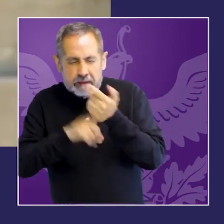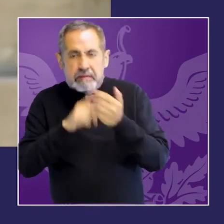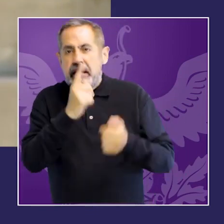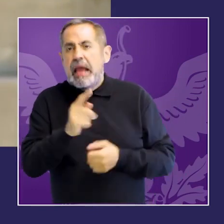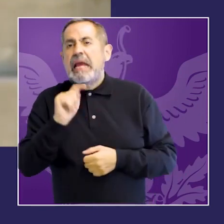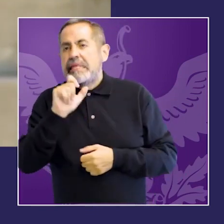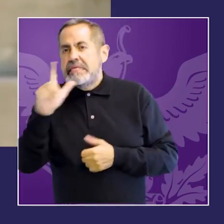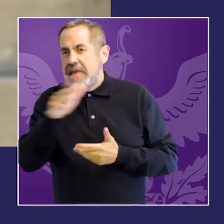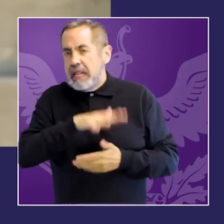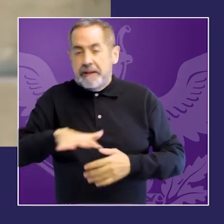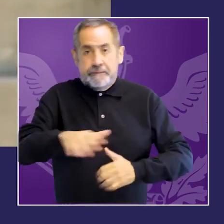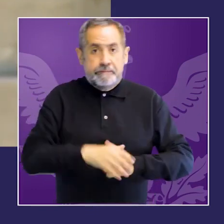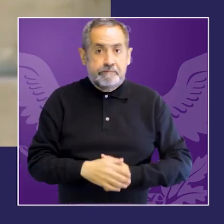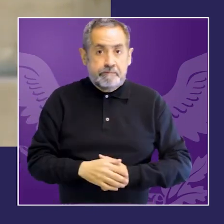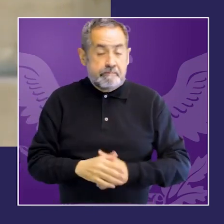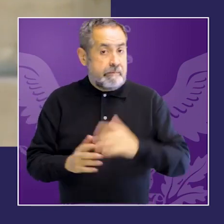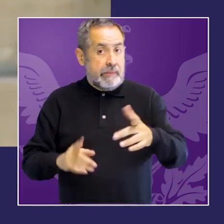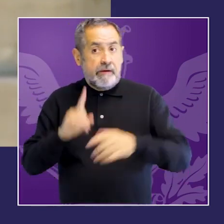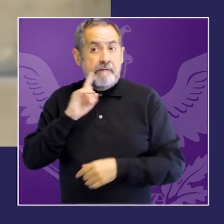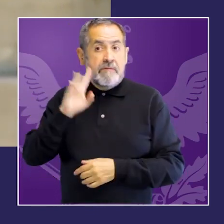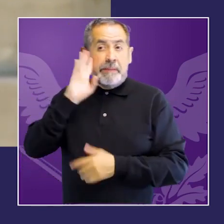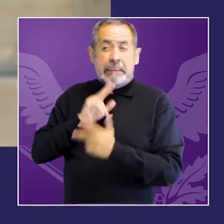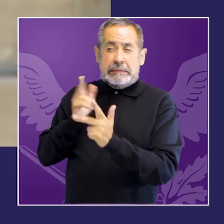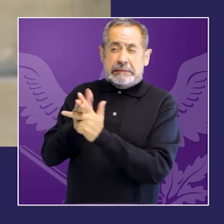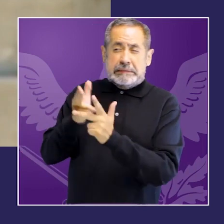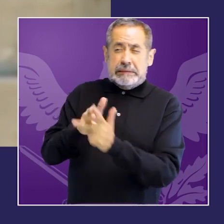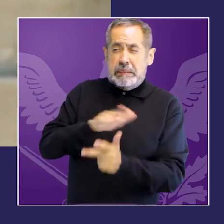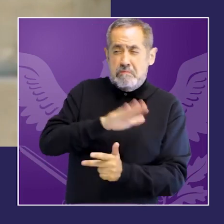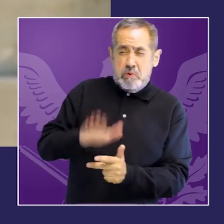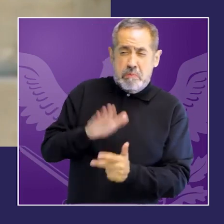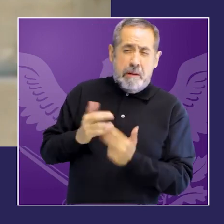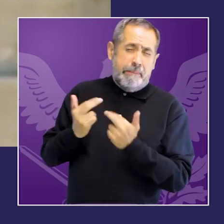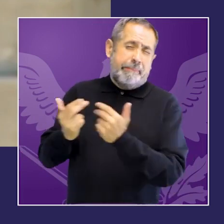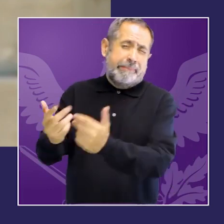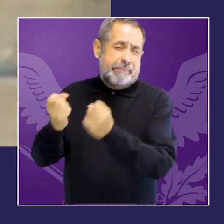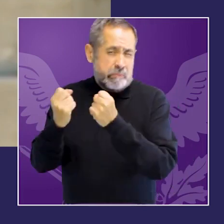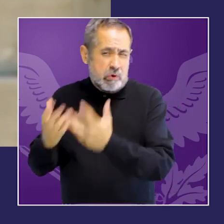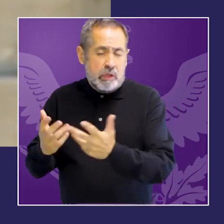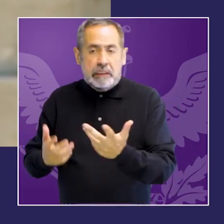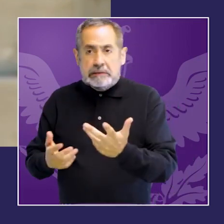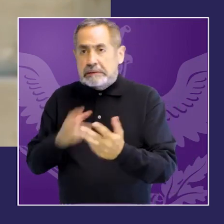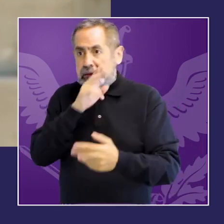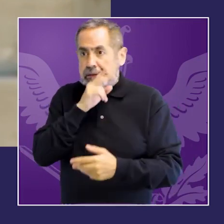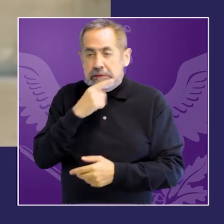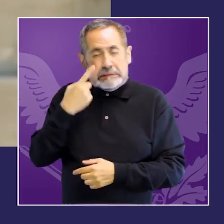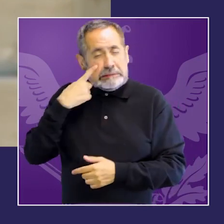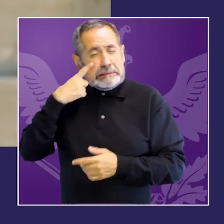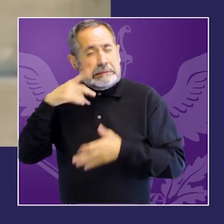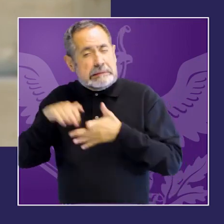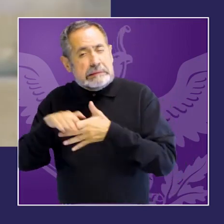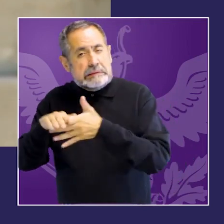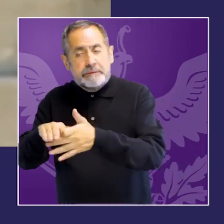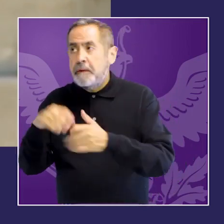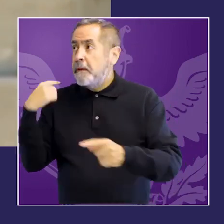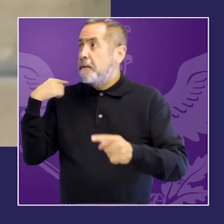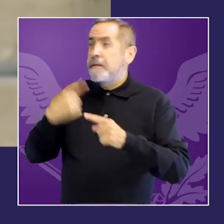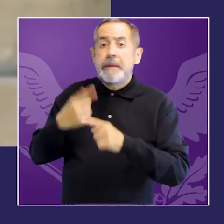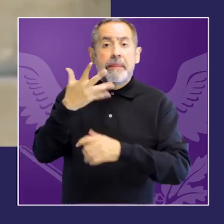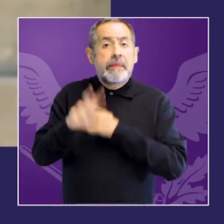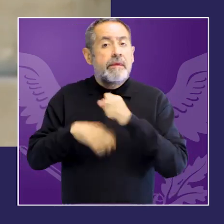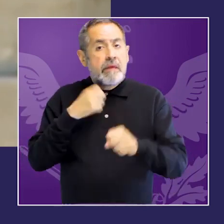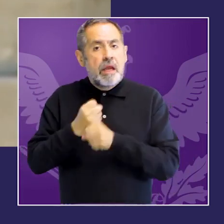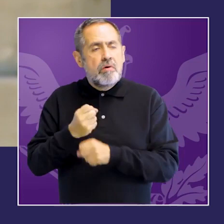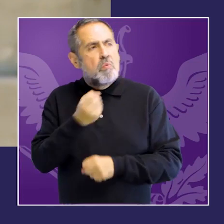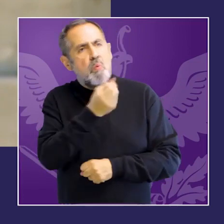estrategias de plegadas, y sin embargo siguen enfrentando enormes desafíos. Se reformó la legislación de casi 20